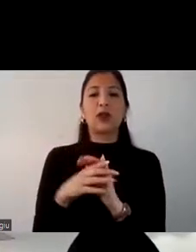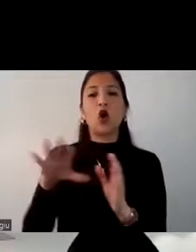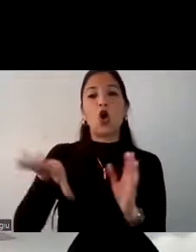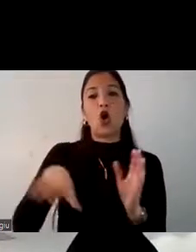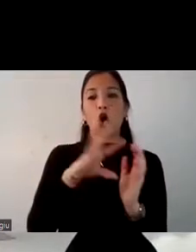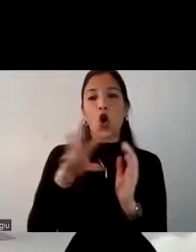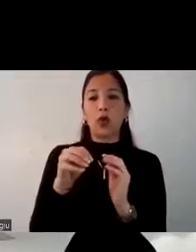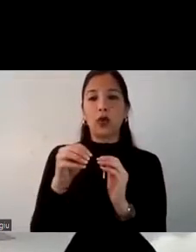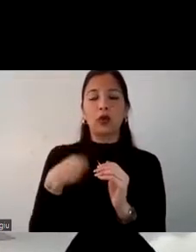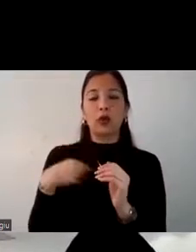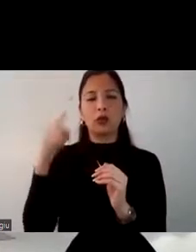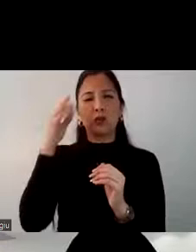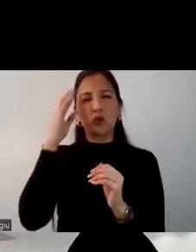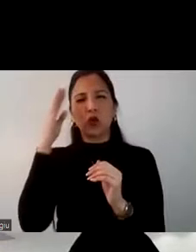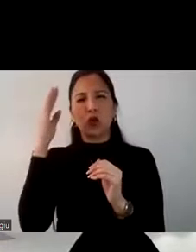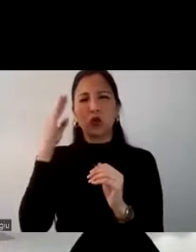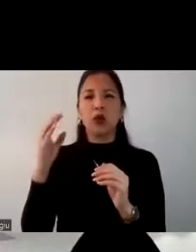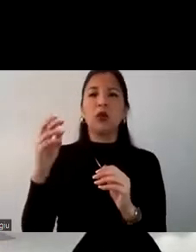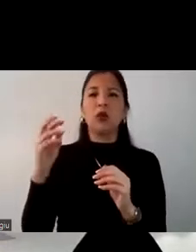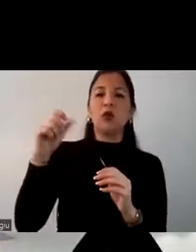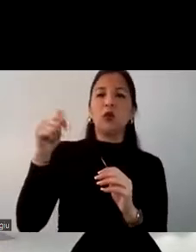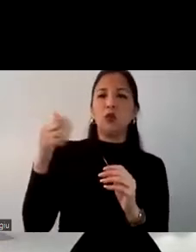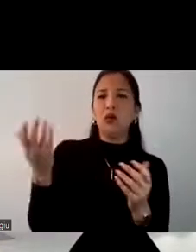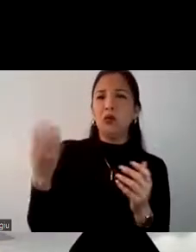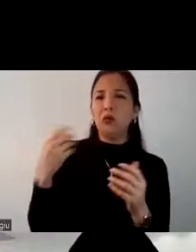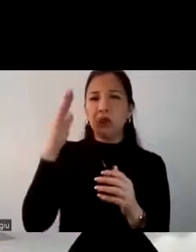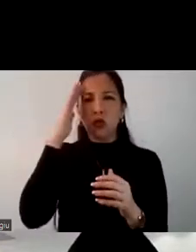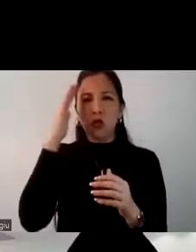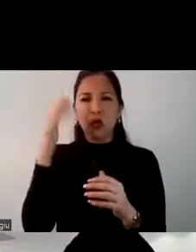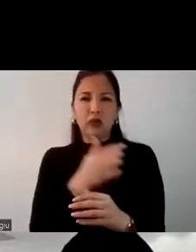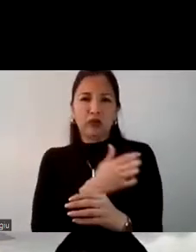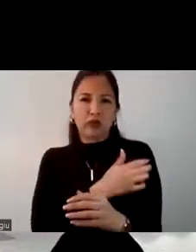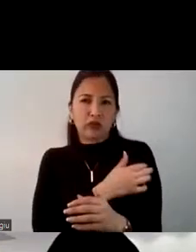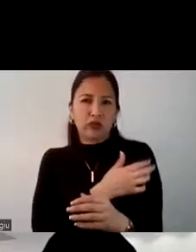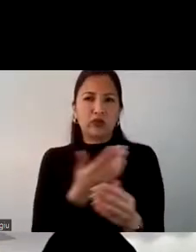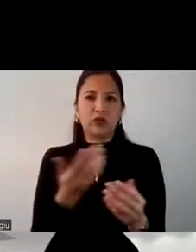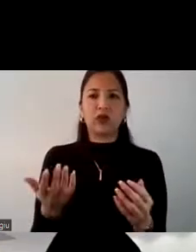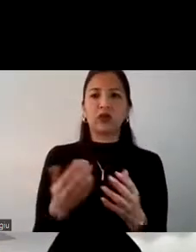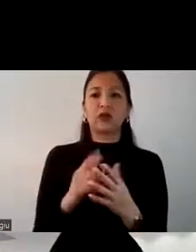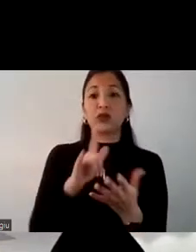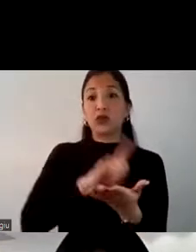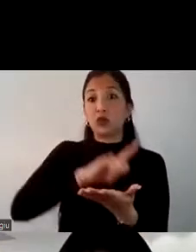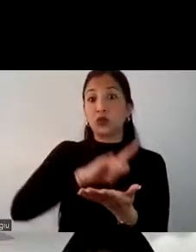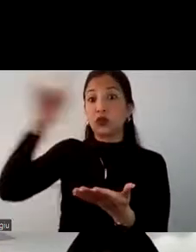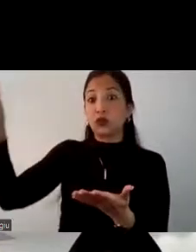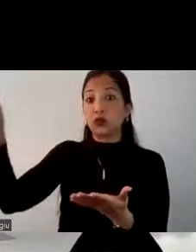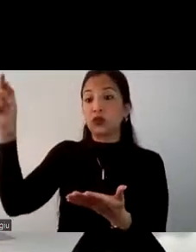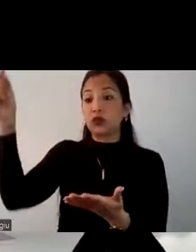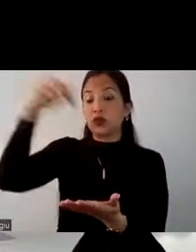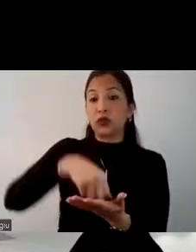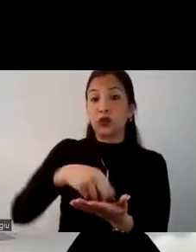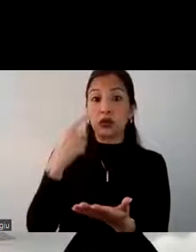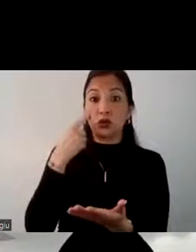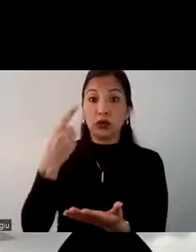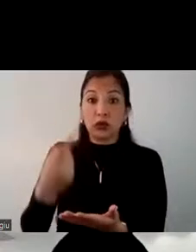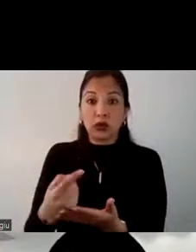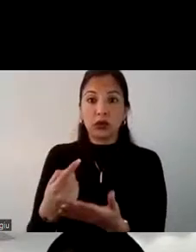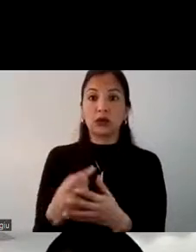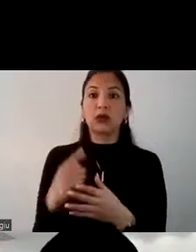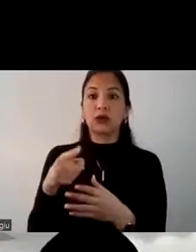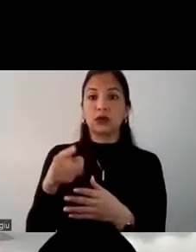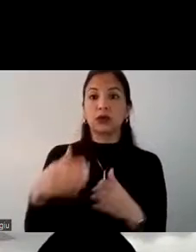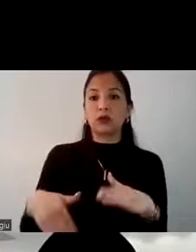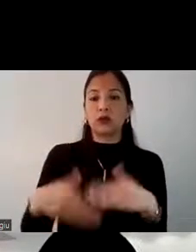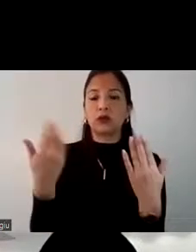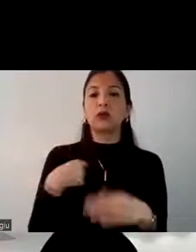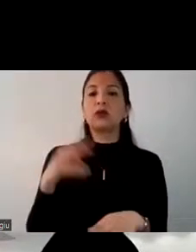Estoy preocupado por los protocolos, estoy preocupado por los protocolos de seguridad en el vuelo, en el destino. Y ese tipo de barreras son las que